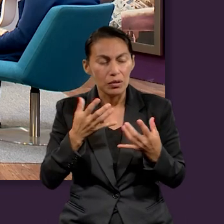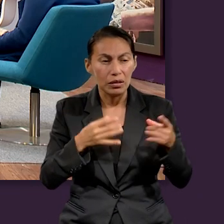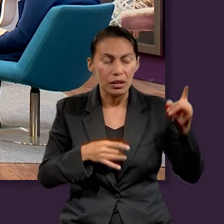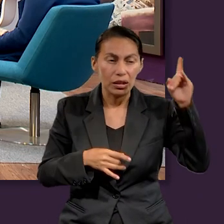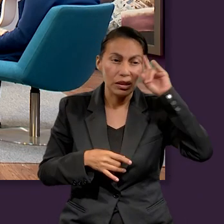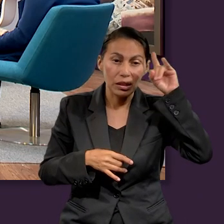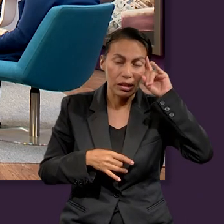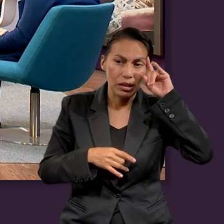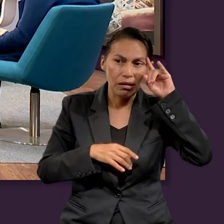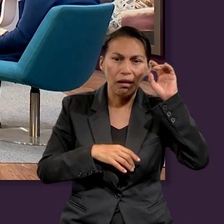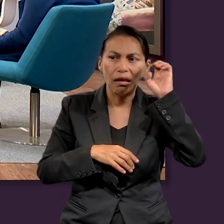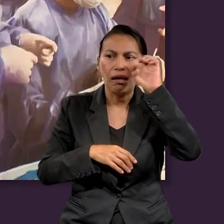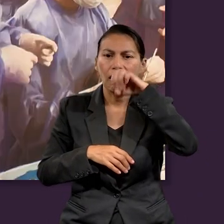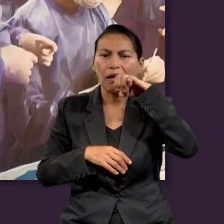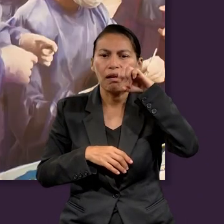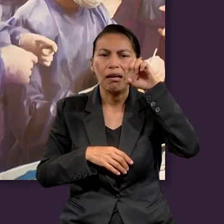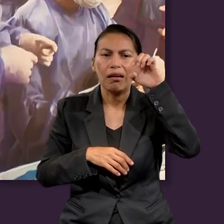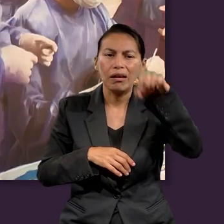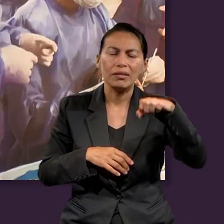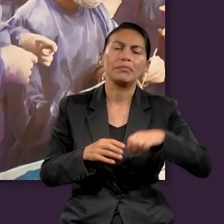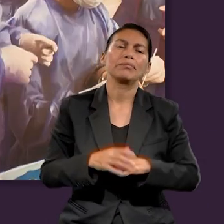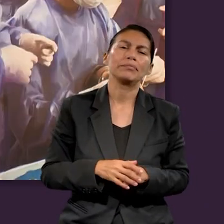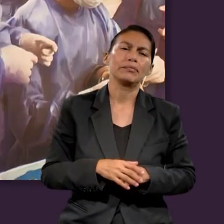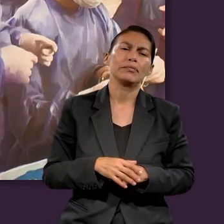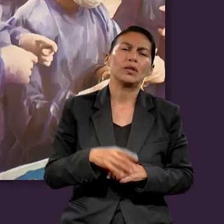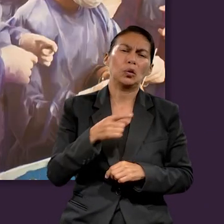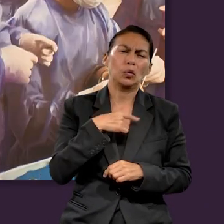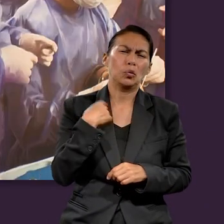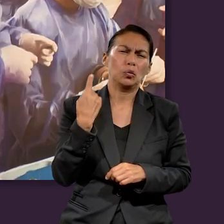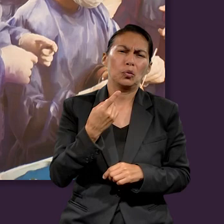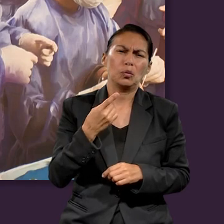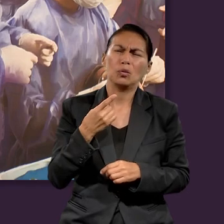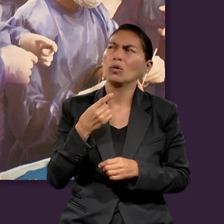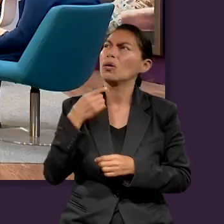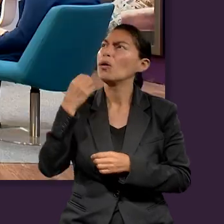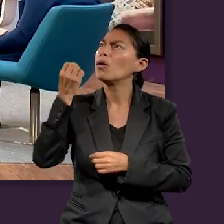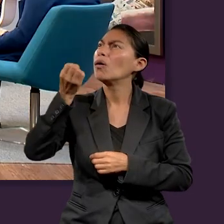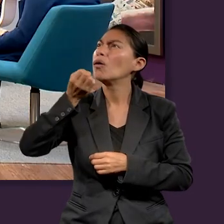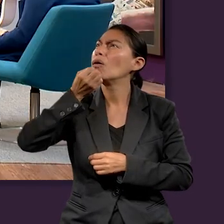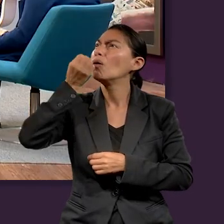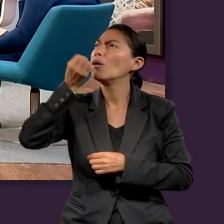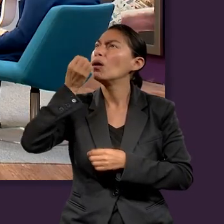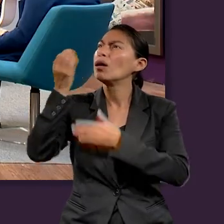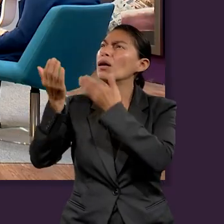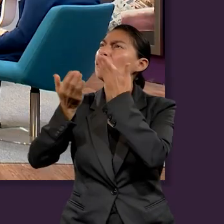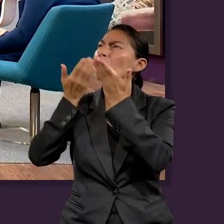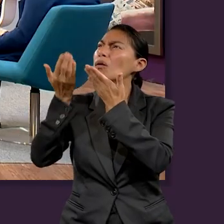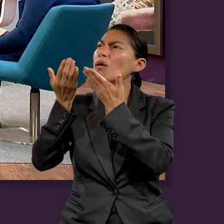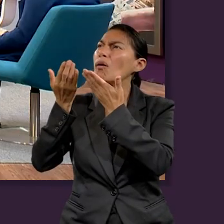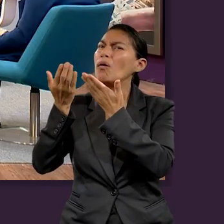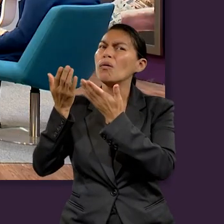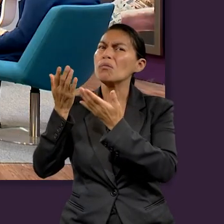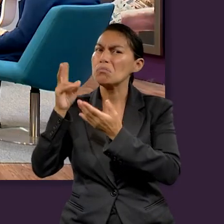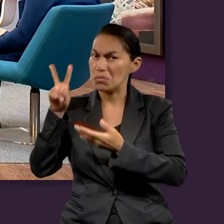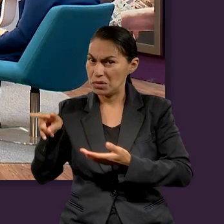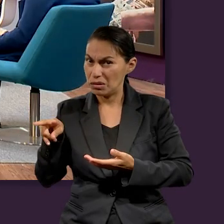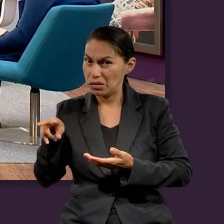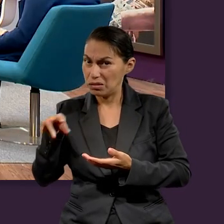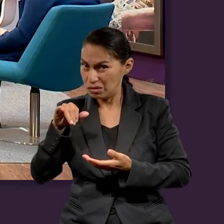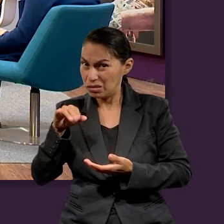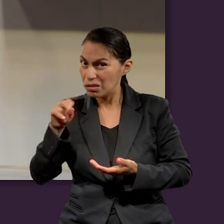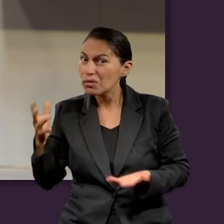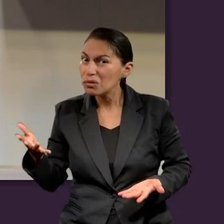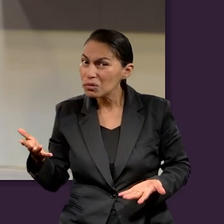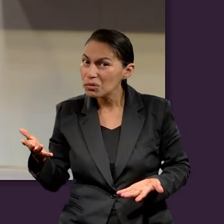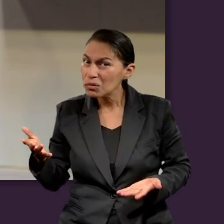estamos haciendo, y en qué medida nos estamos comprometiendo con la verdad, ¿sí? Con